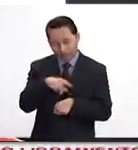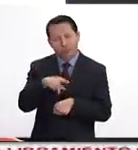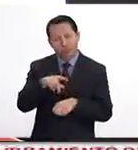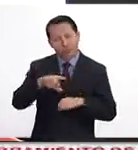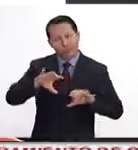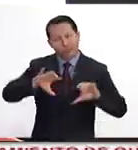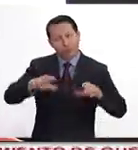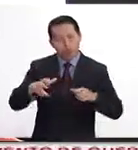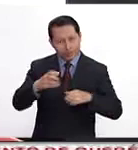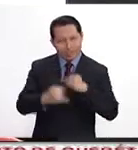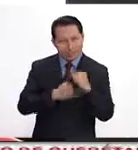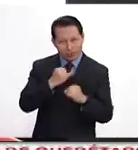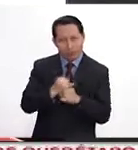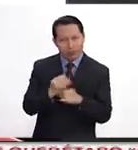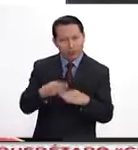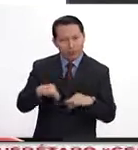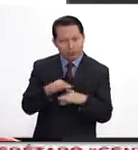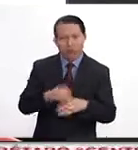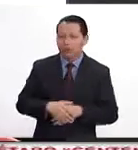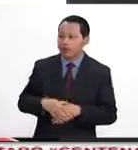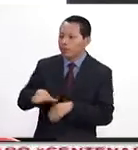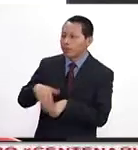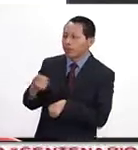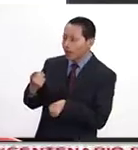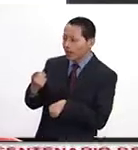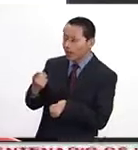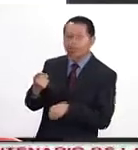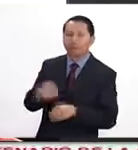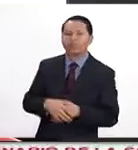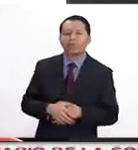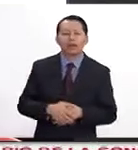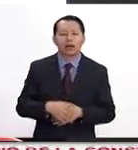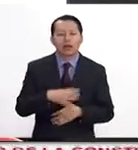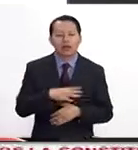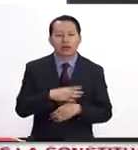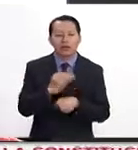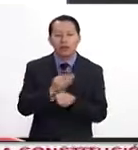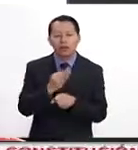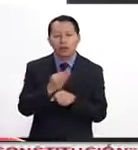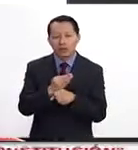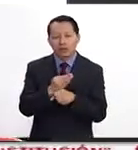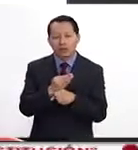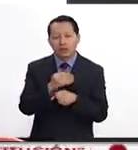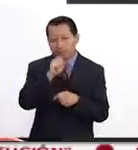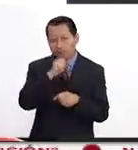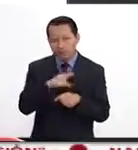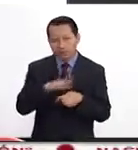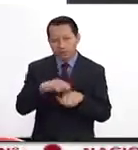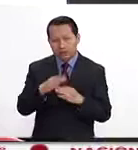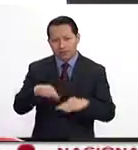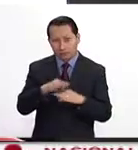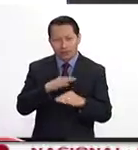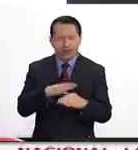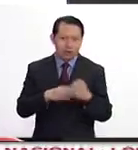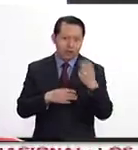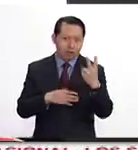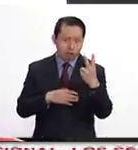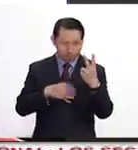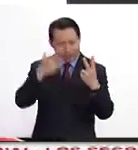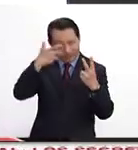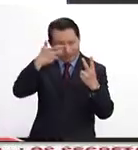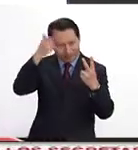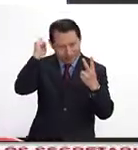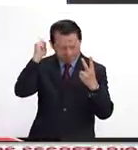internacional. ¿Por qué? ¿Por qué? En este momento hay principalmente dos candidatos que se